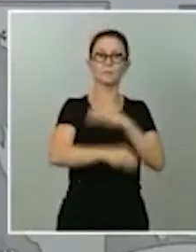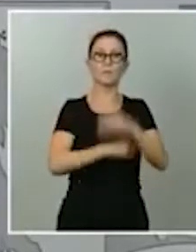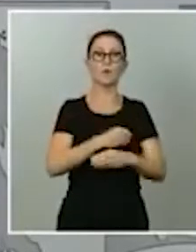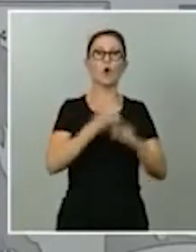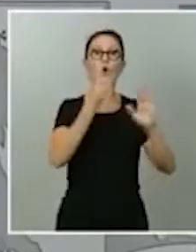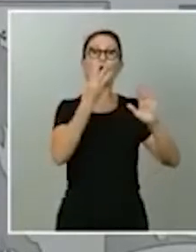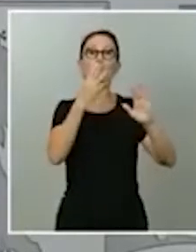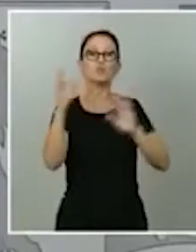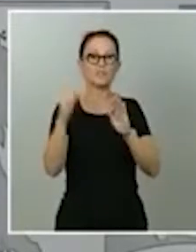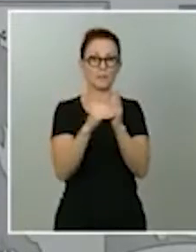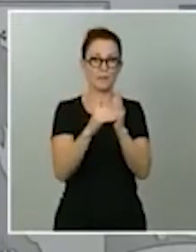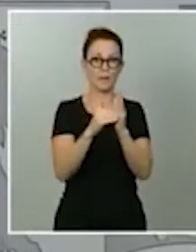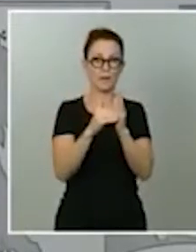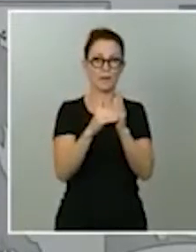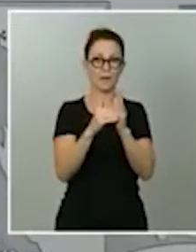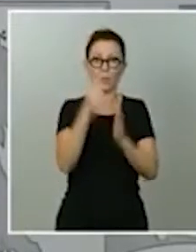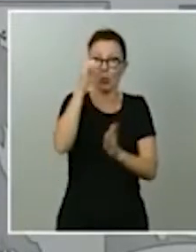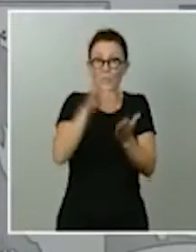en un día.